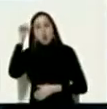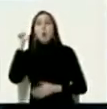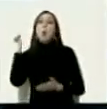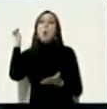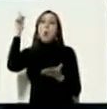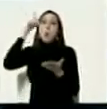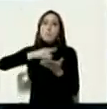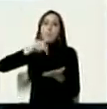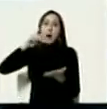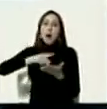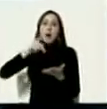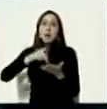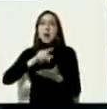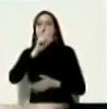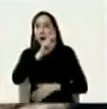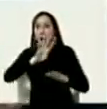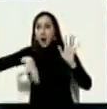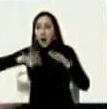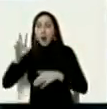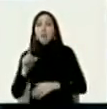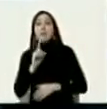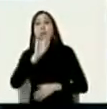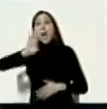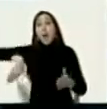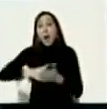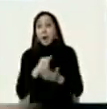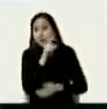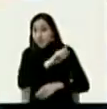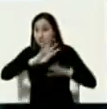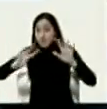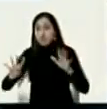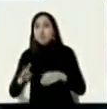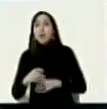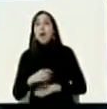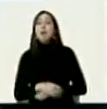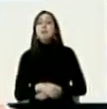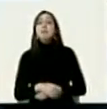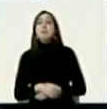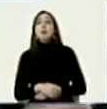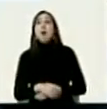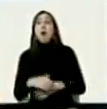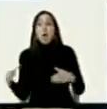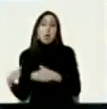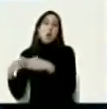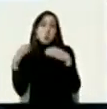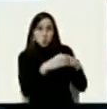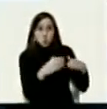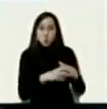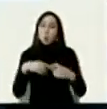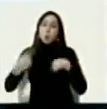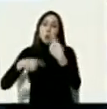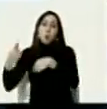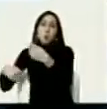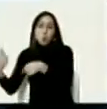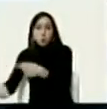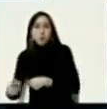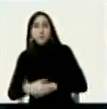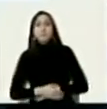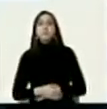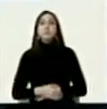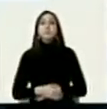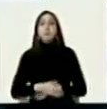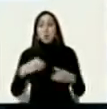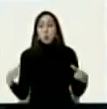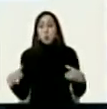aproximadamente 14 a 16 reuniones no recuerdo pero al menos 14 reuniones se dieron entre el jefe de la